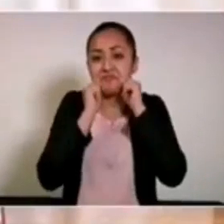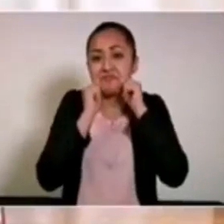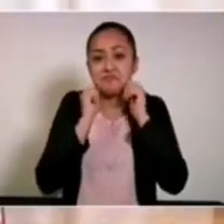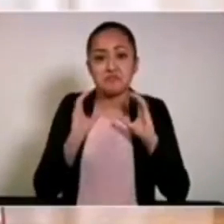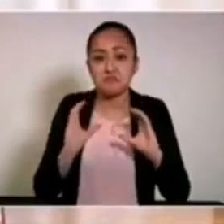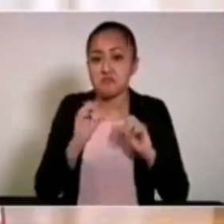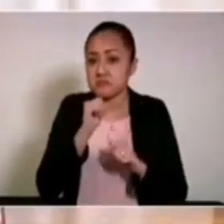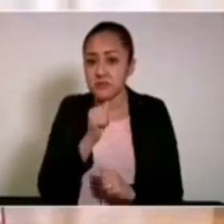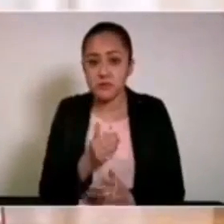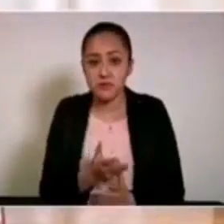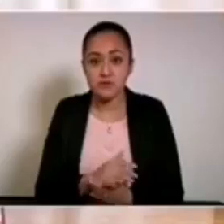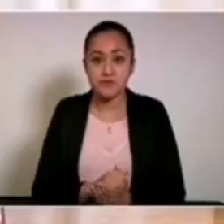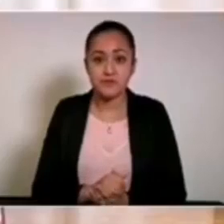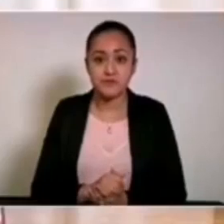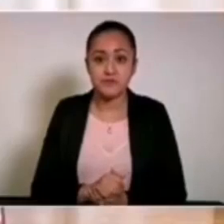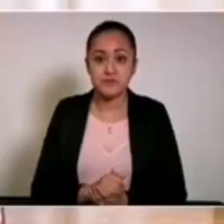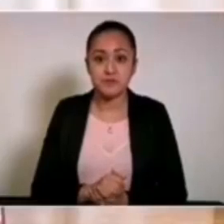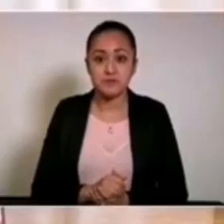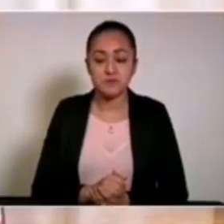Por